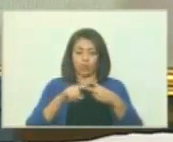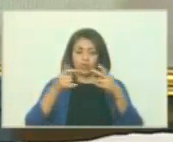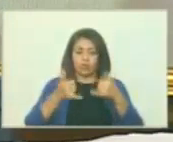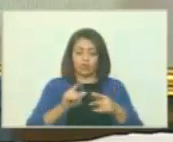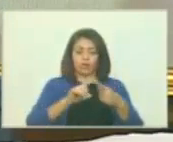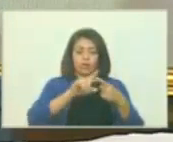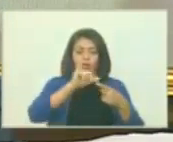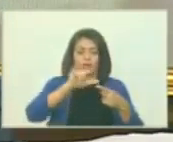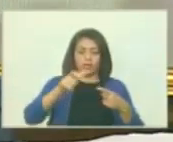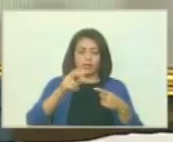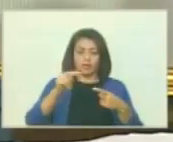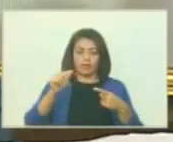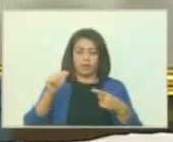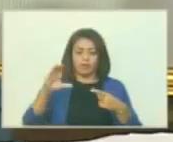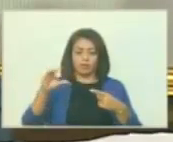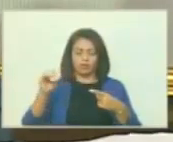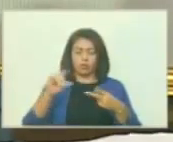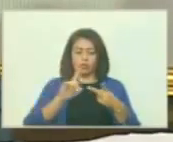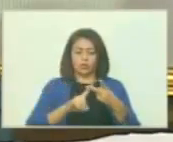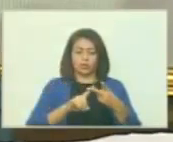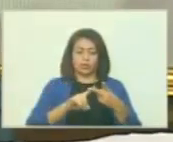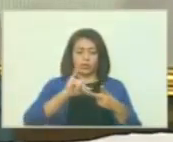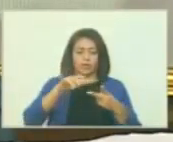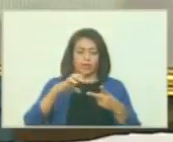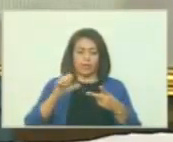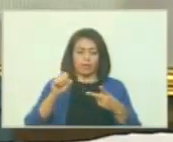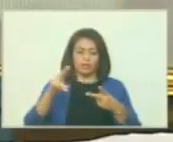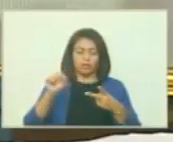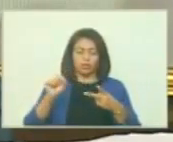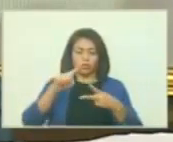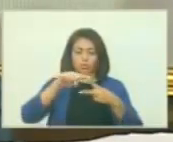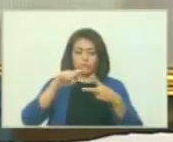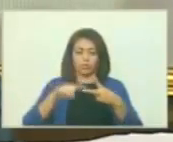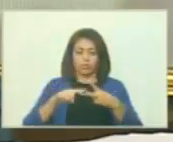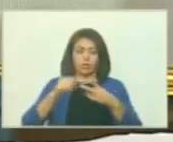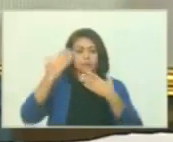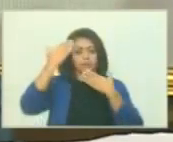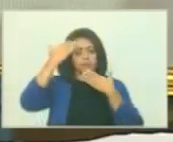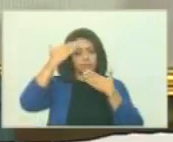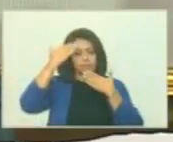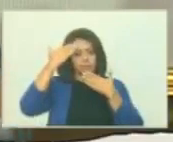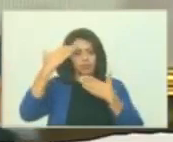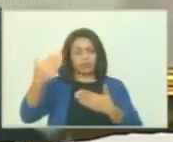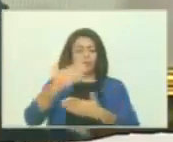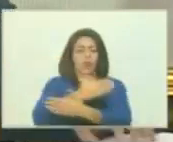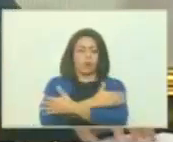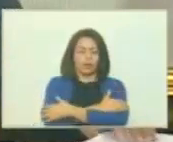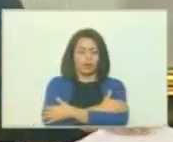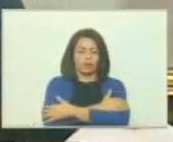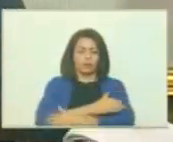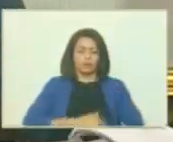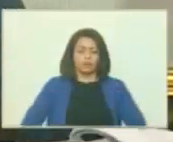Ignacio Daniel Ramírez Molina y Jesús Daniel Ramírez Molina. Les mandamos de aquí un abrazo.